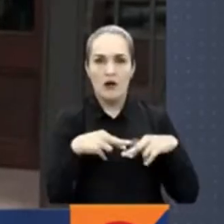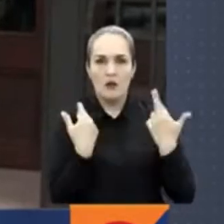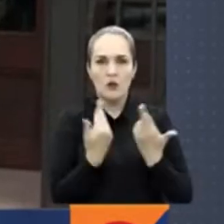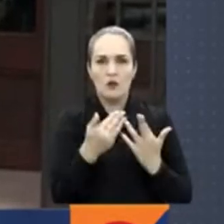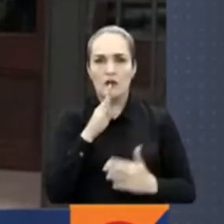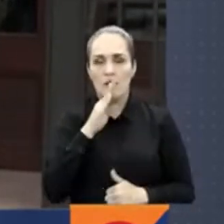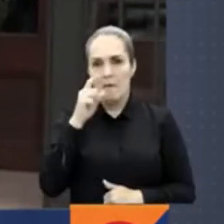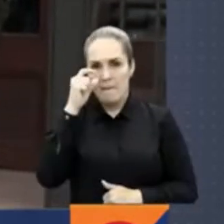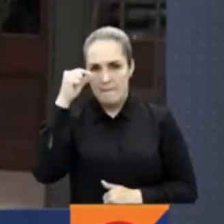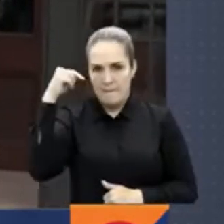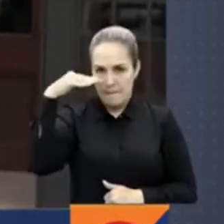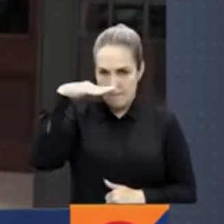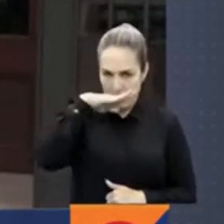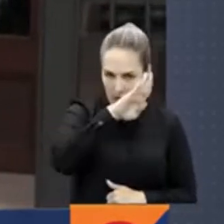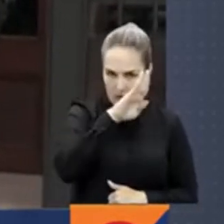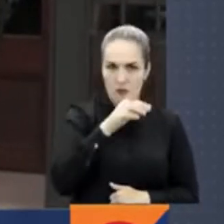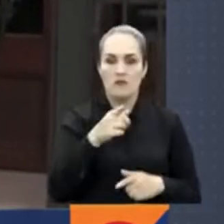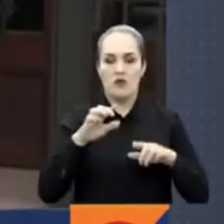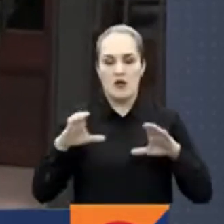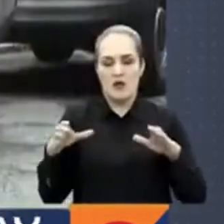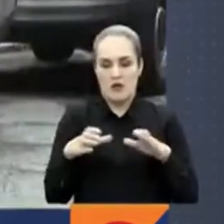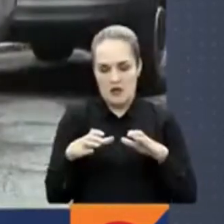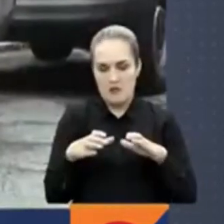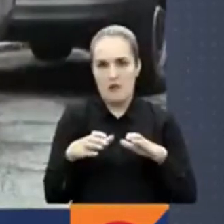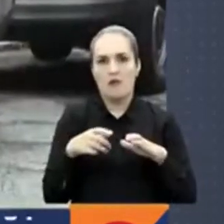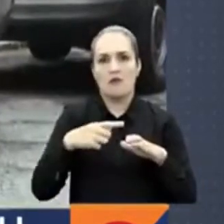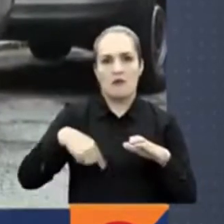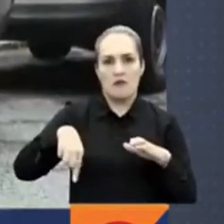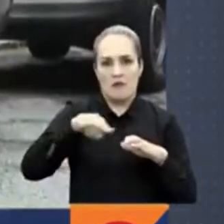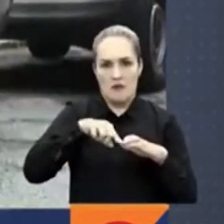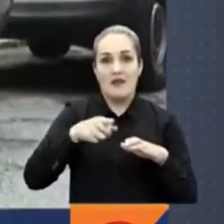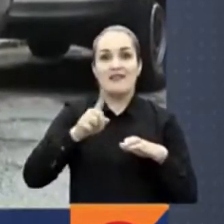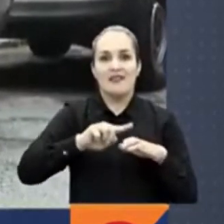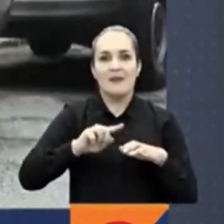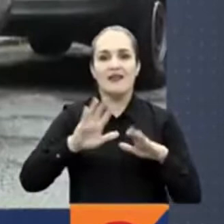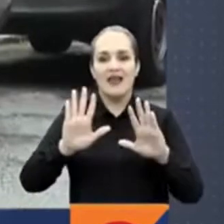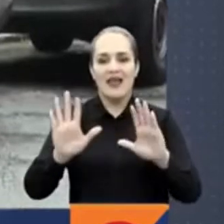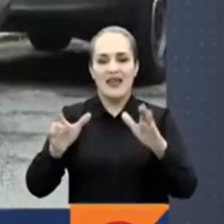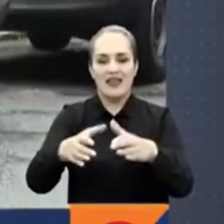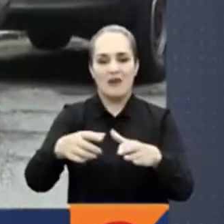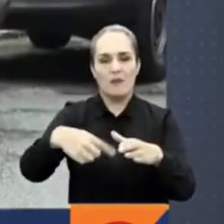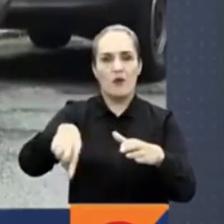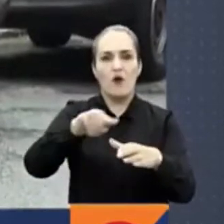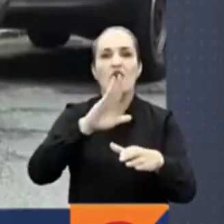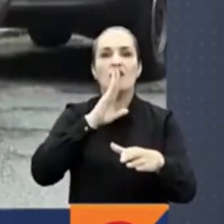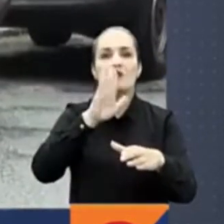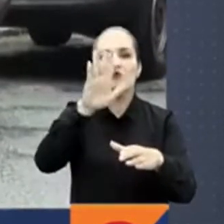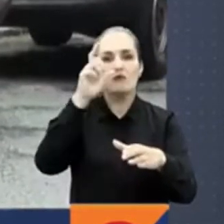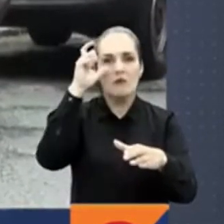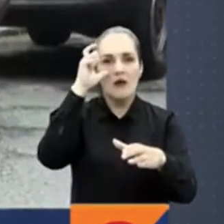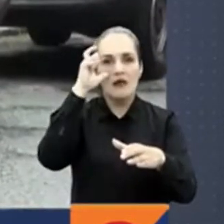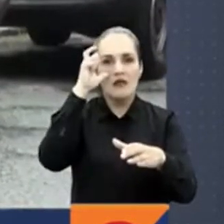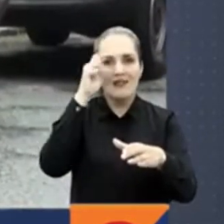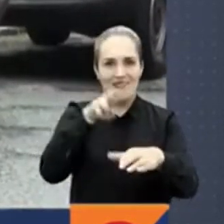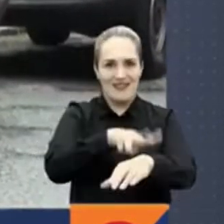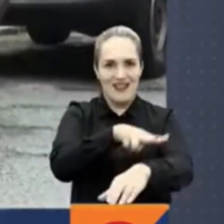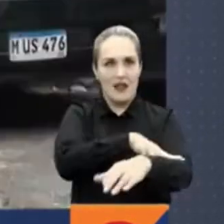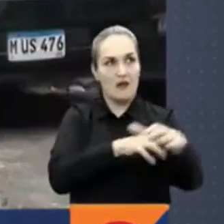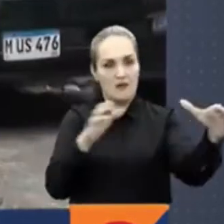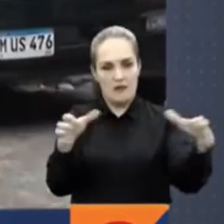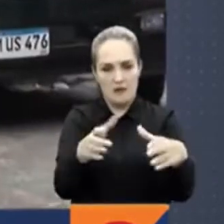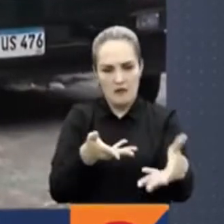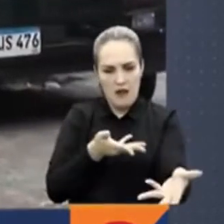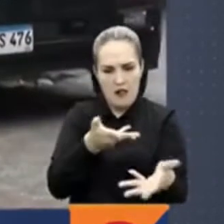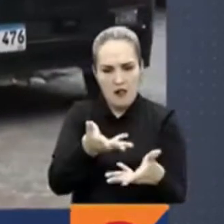un encuentro entre el equipo del presidente electo Gustavo Petro y un equipo designado por el presidente Joe Biden de los Estados Unidos. El encuentro tiene dos